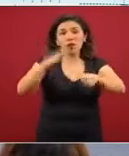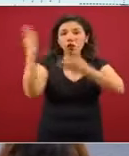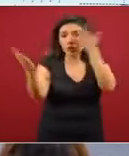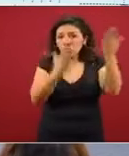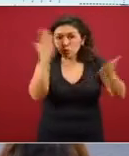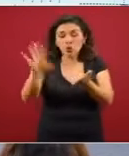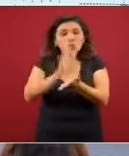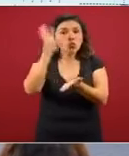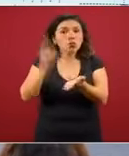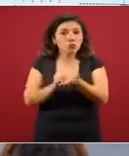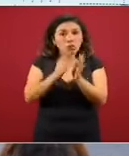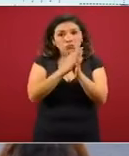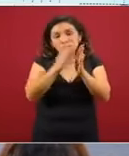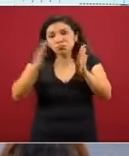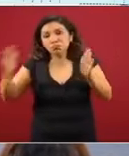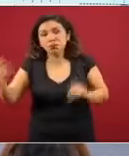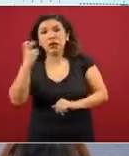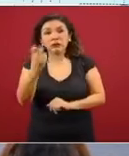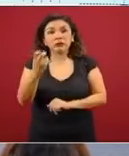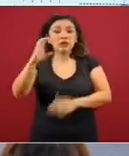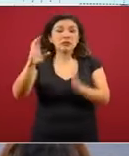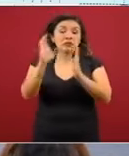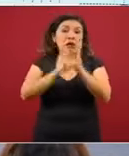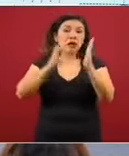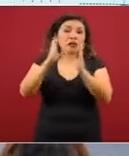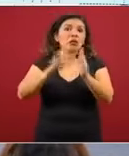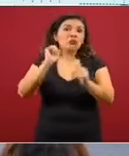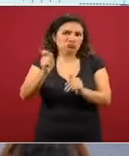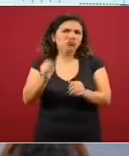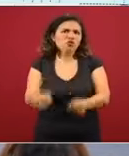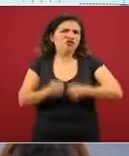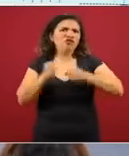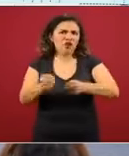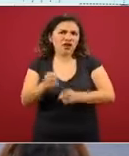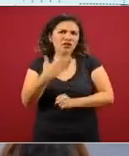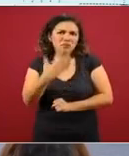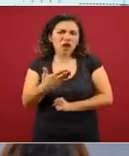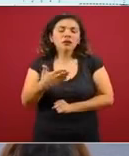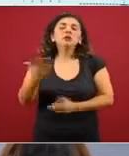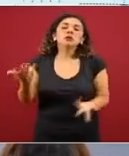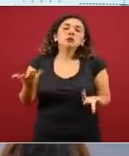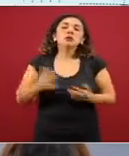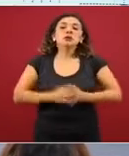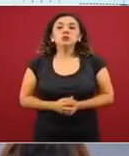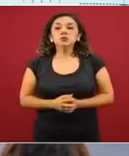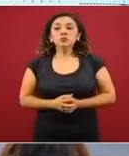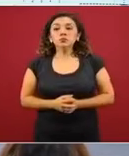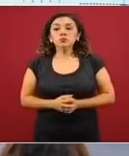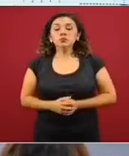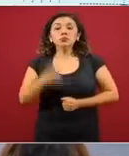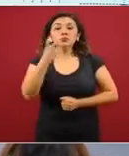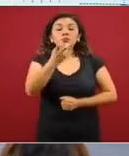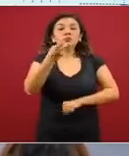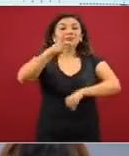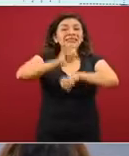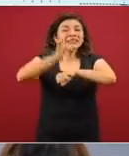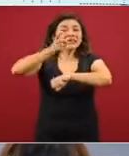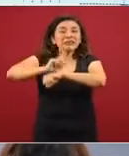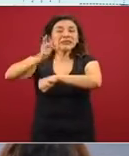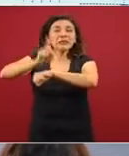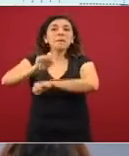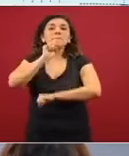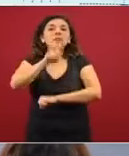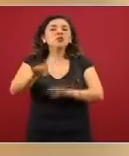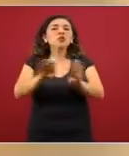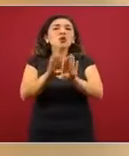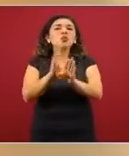trabajo, que es un calendario muy sólido, porque son los días que precisamente se